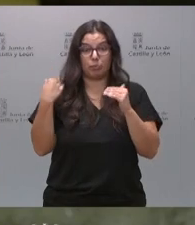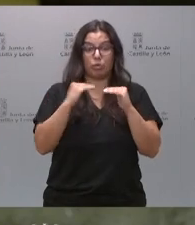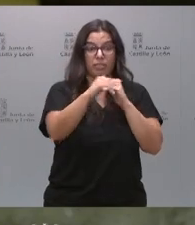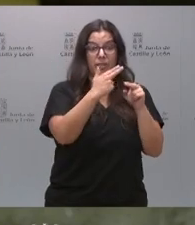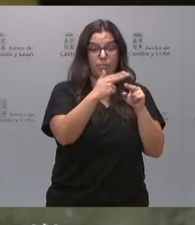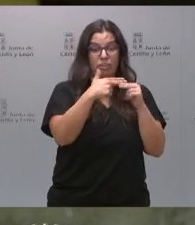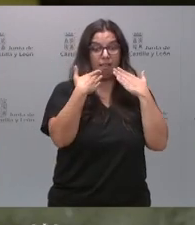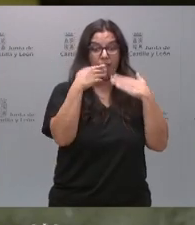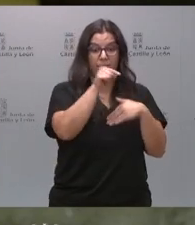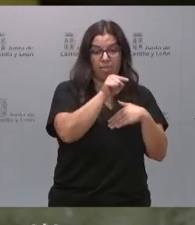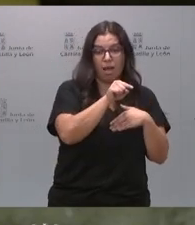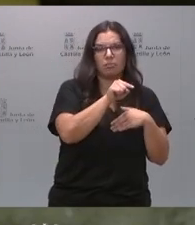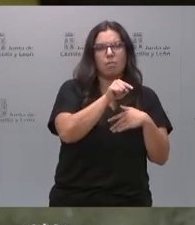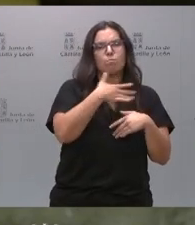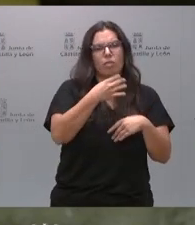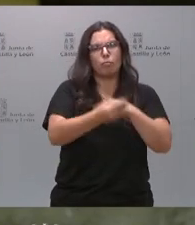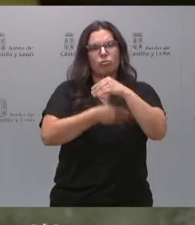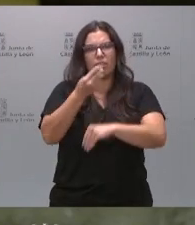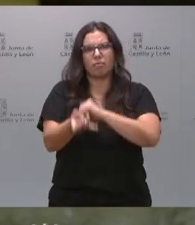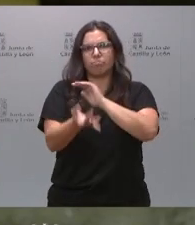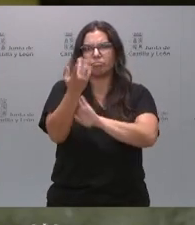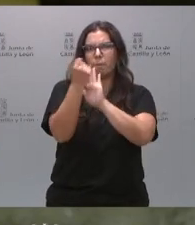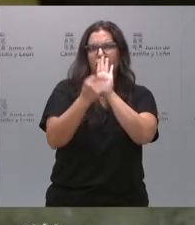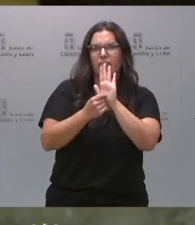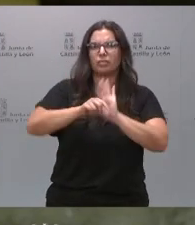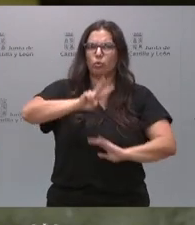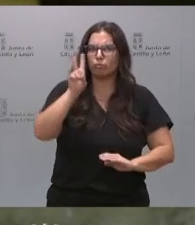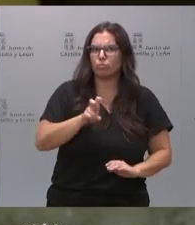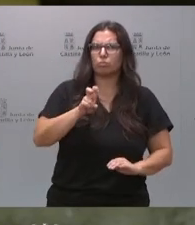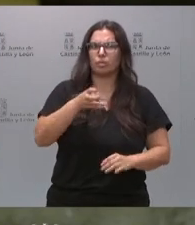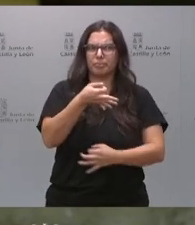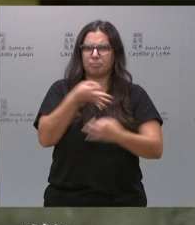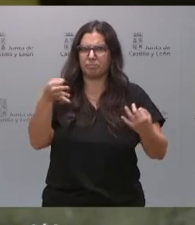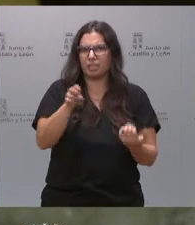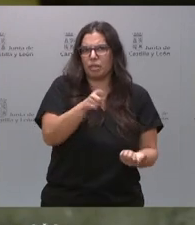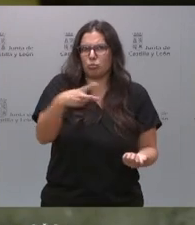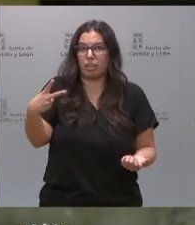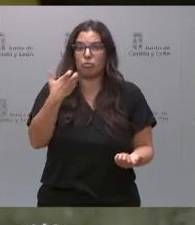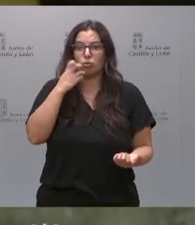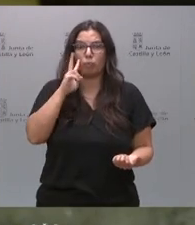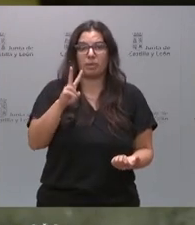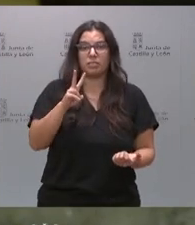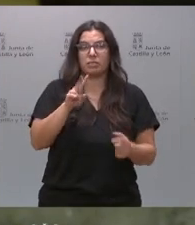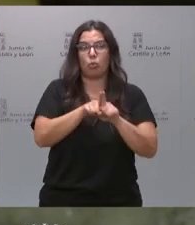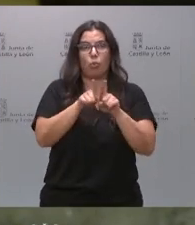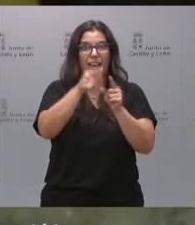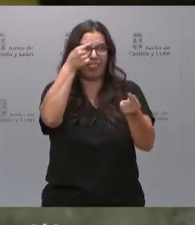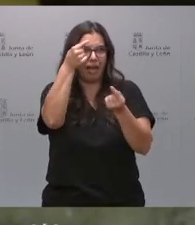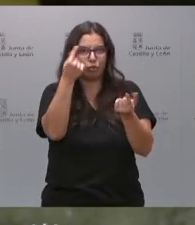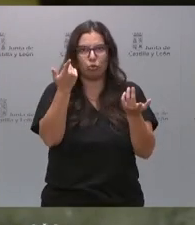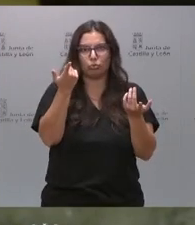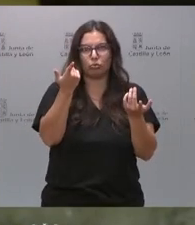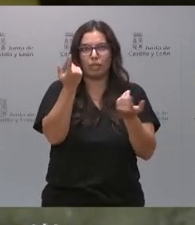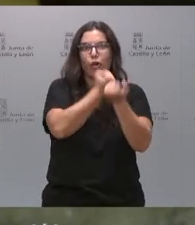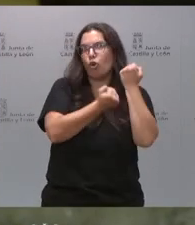política medidas útiles y eficaces. Y si uno analiza los datos, no